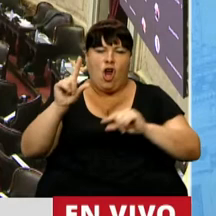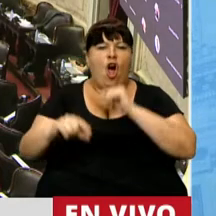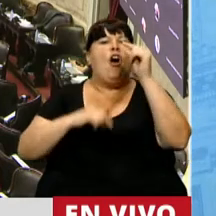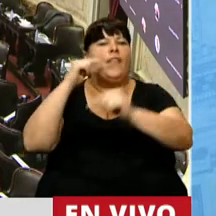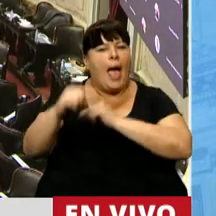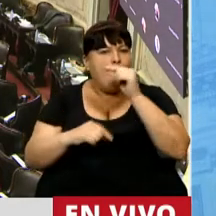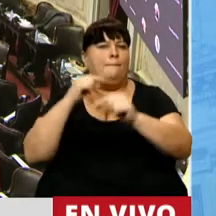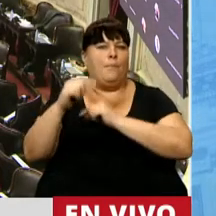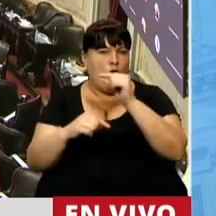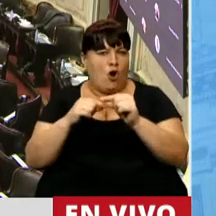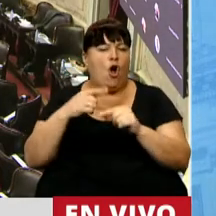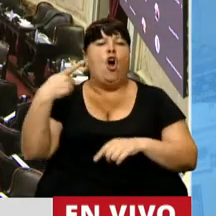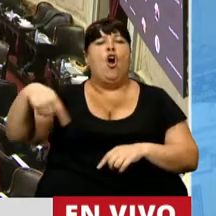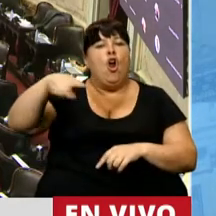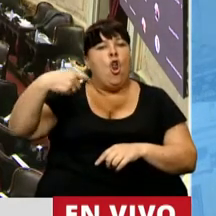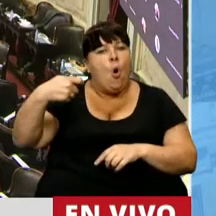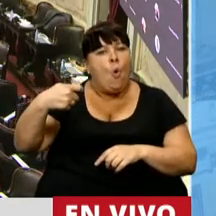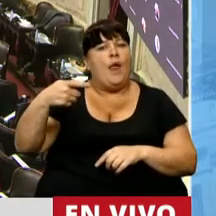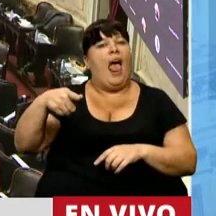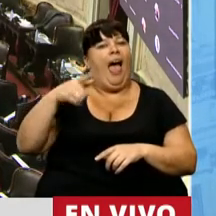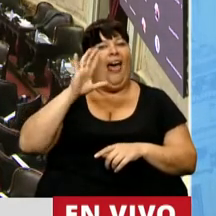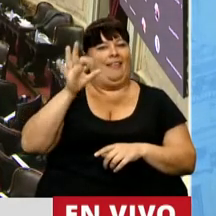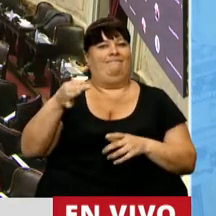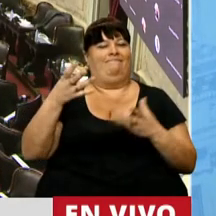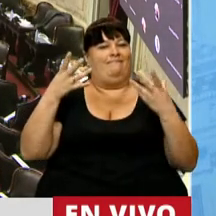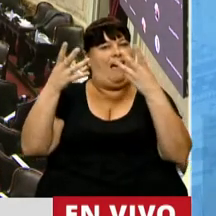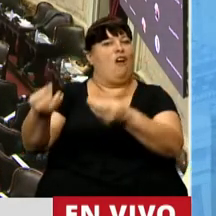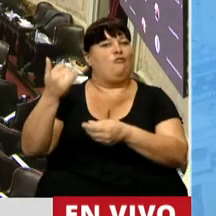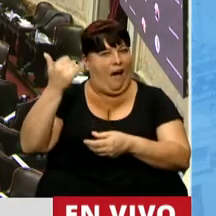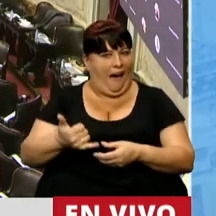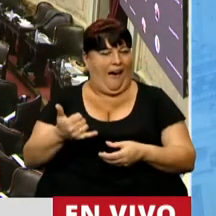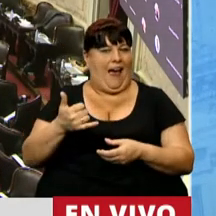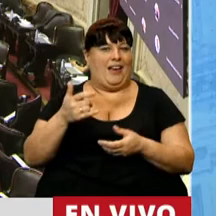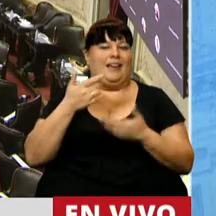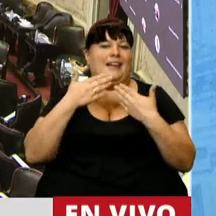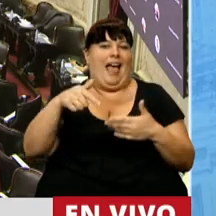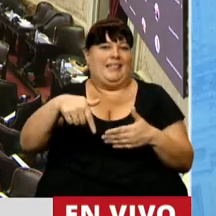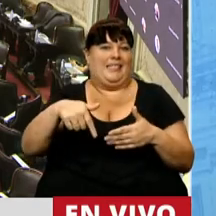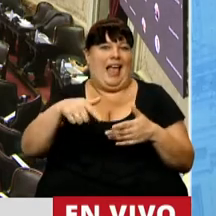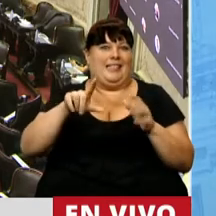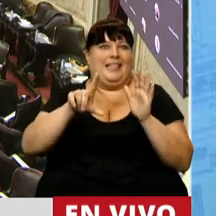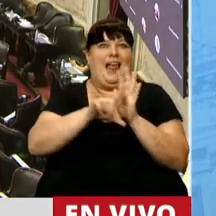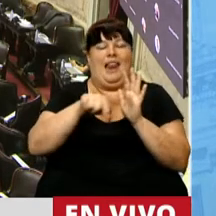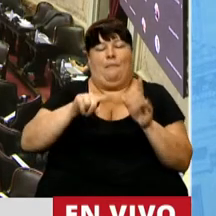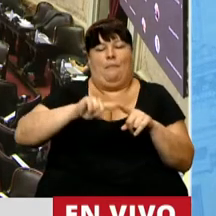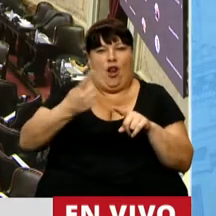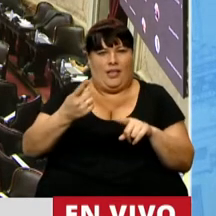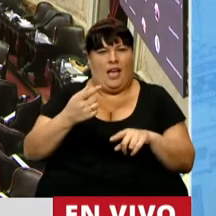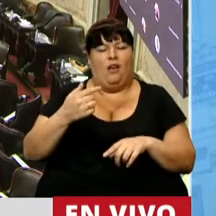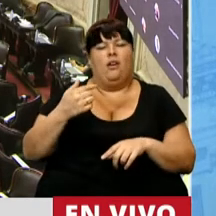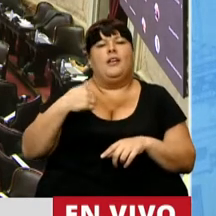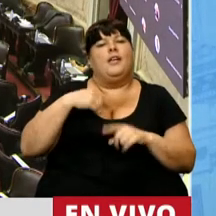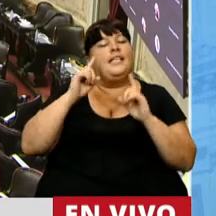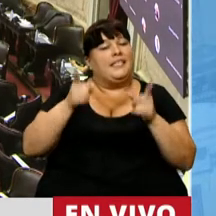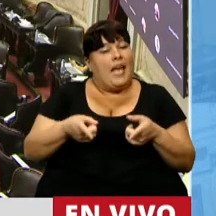progresivamente nuestros jubilados y jubiladas se van a ver contenidos en esta política. Yo no puedo